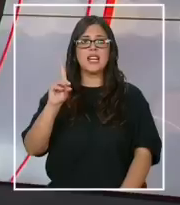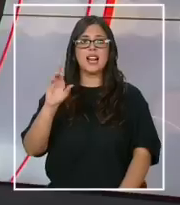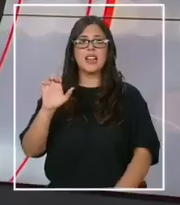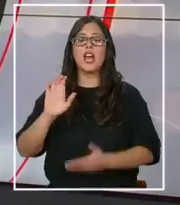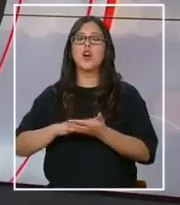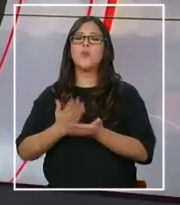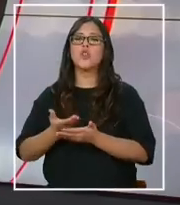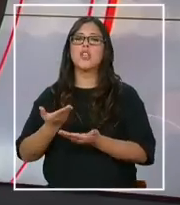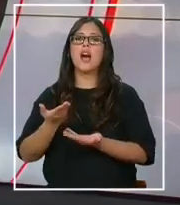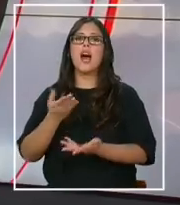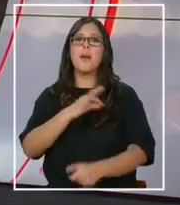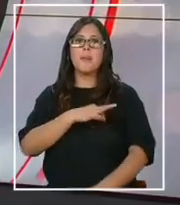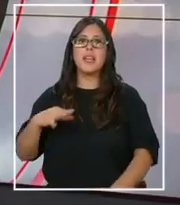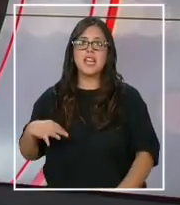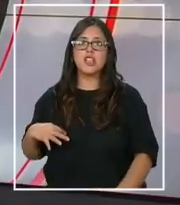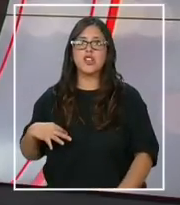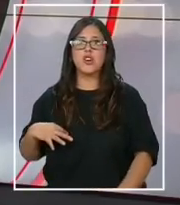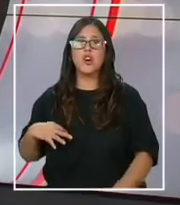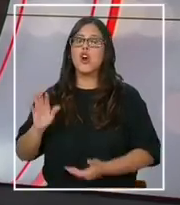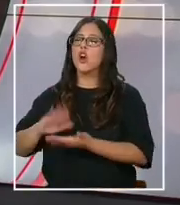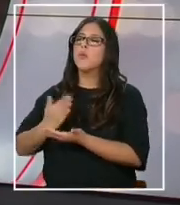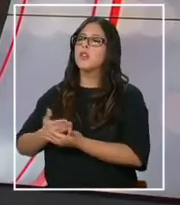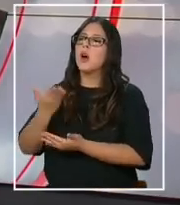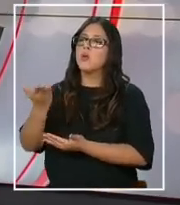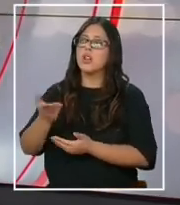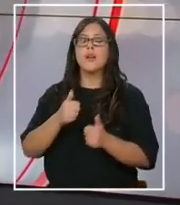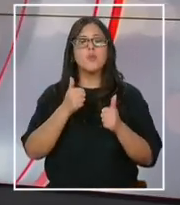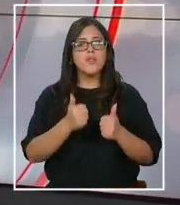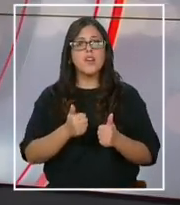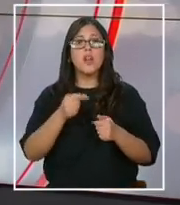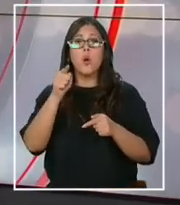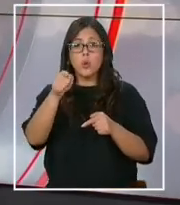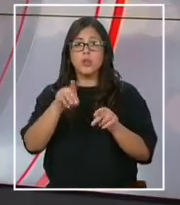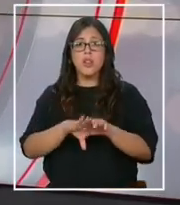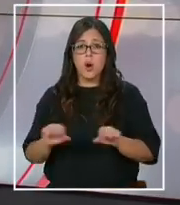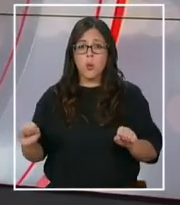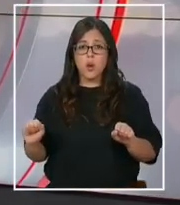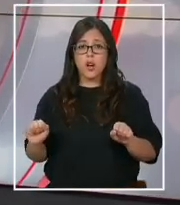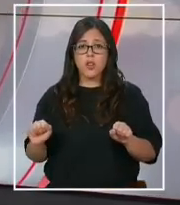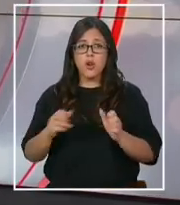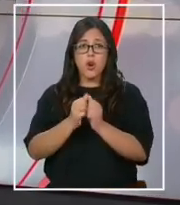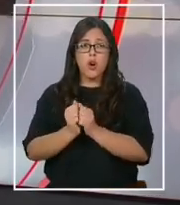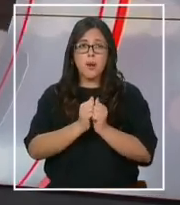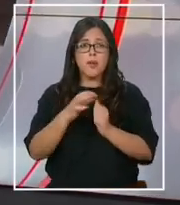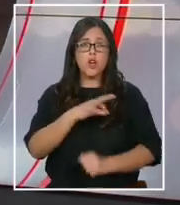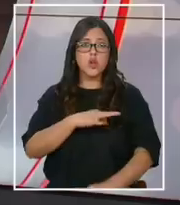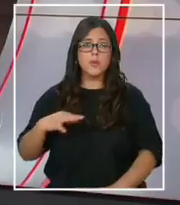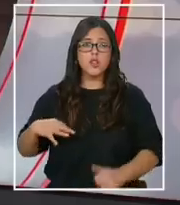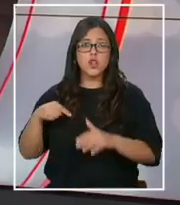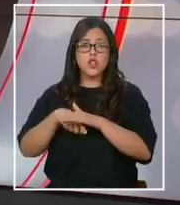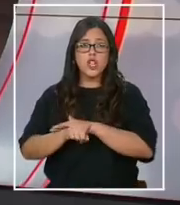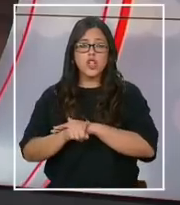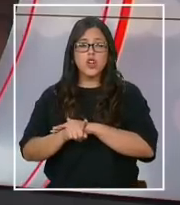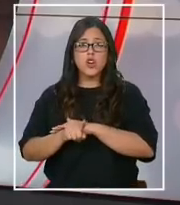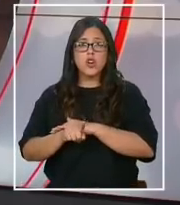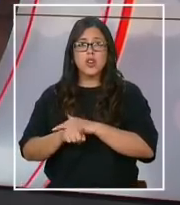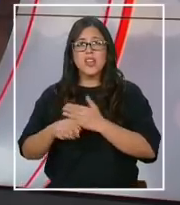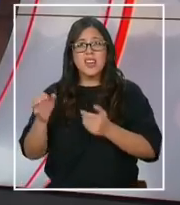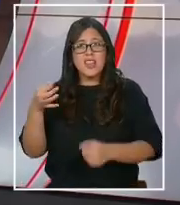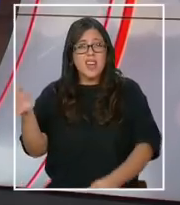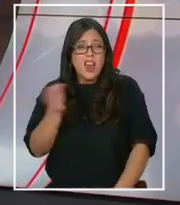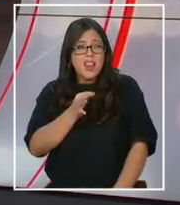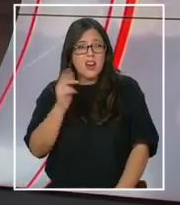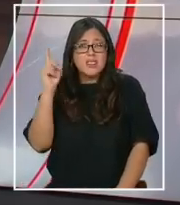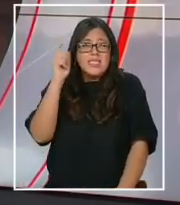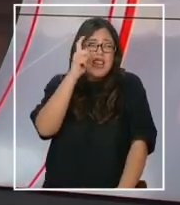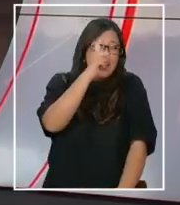Buenas noches, Constanza. ¿Cómo está usted? Bien, pues. Oiga, para usted, ¿usted coincide con su colega del Ministerio del Interior que pucha la semana para difícil?